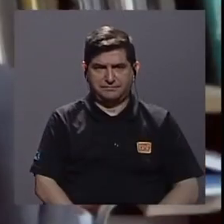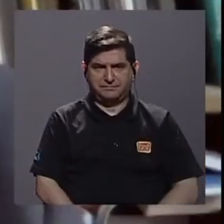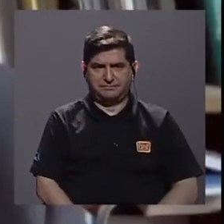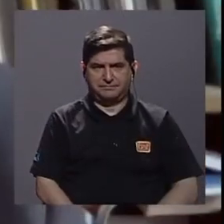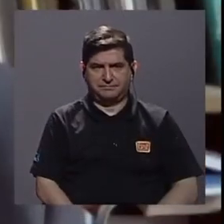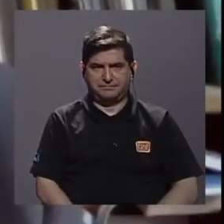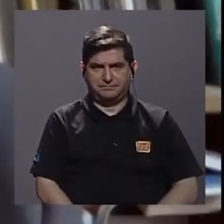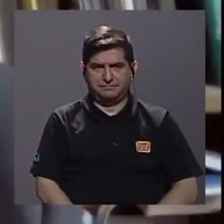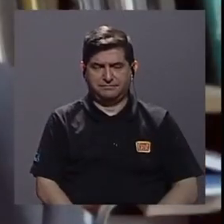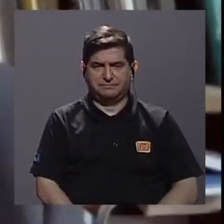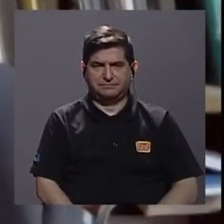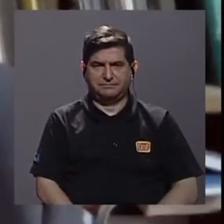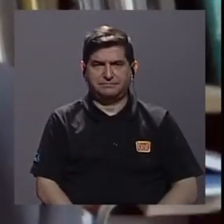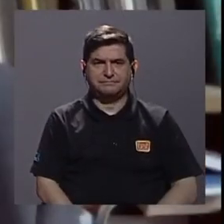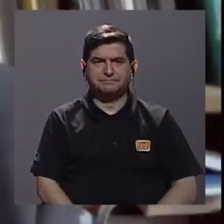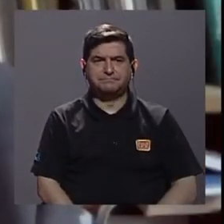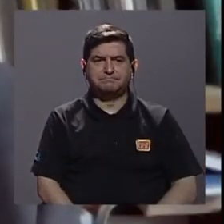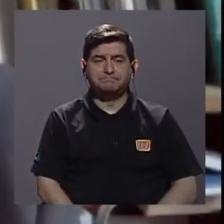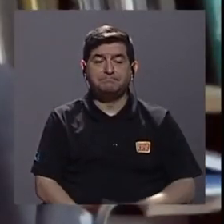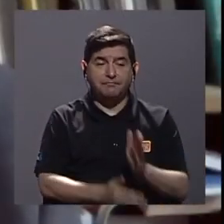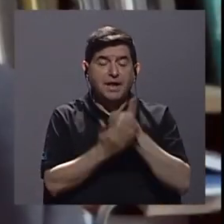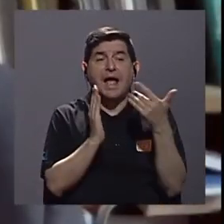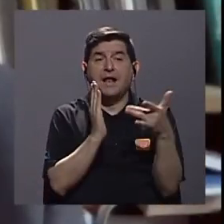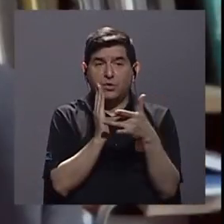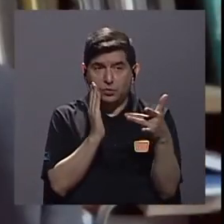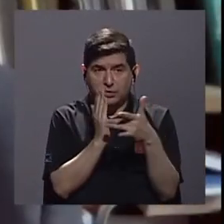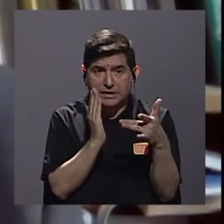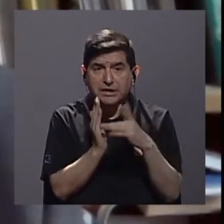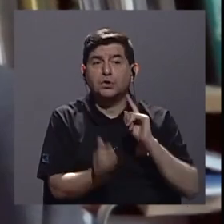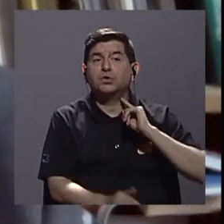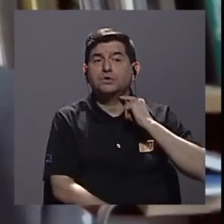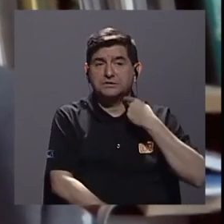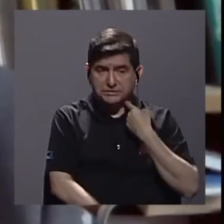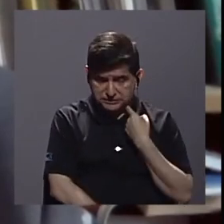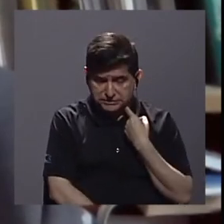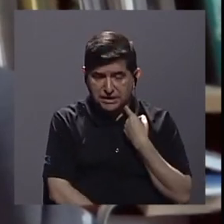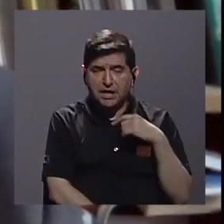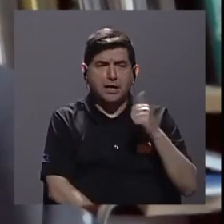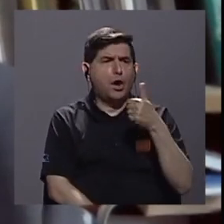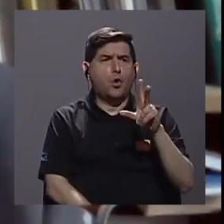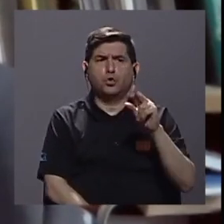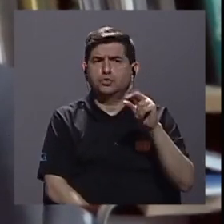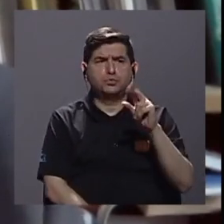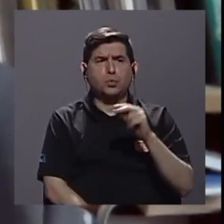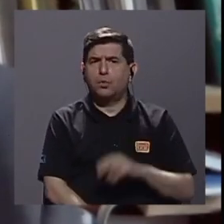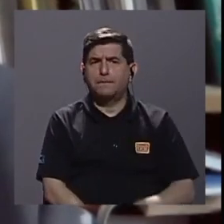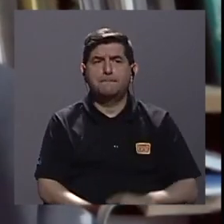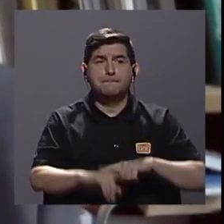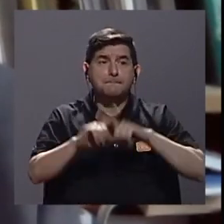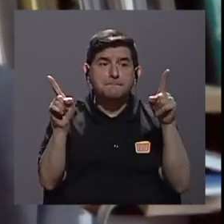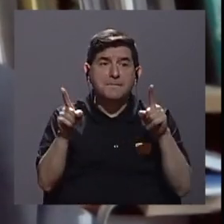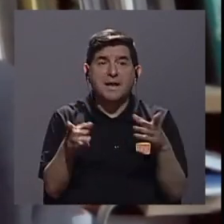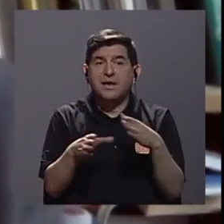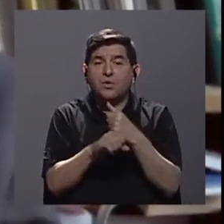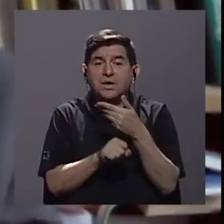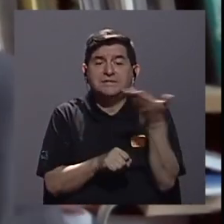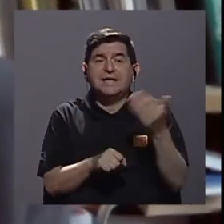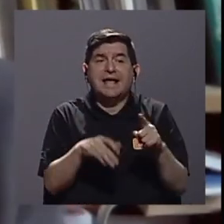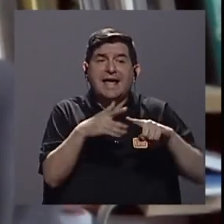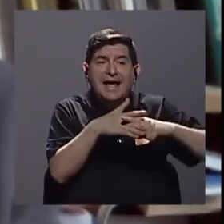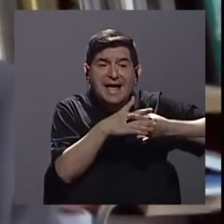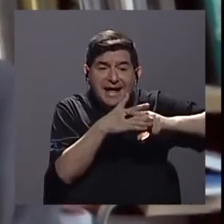ok algunas son tecnologías caras otras no tantas pero lo que hay que generar son las